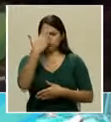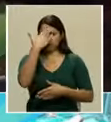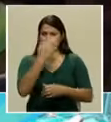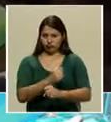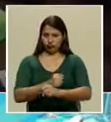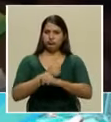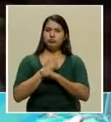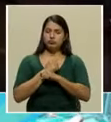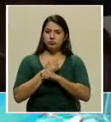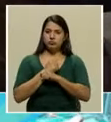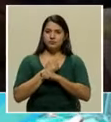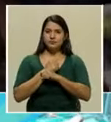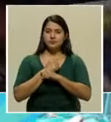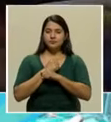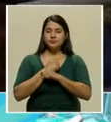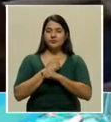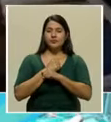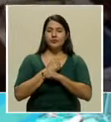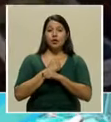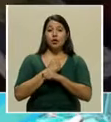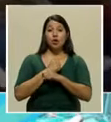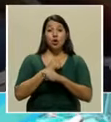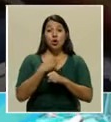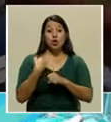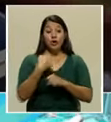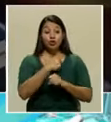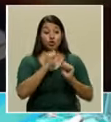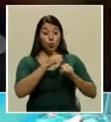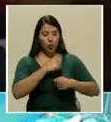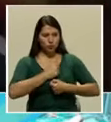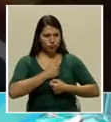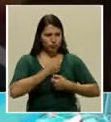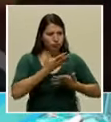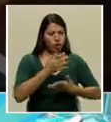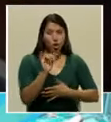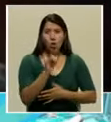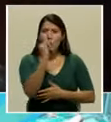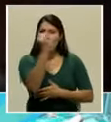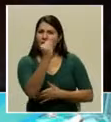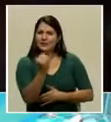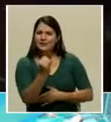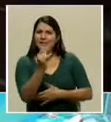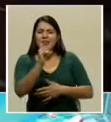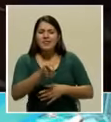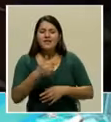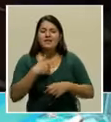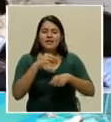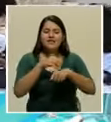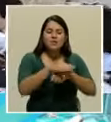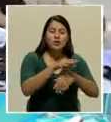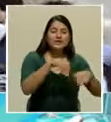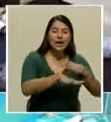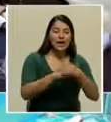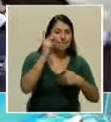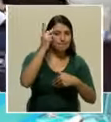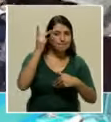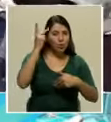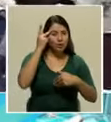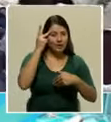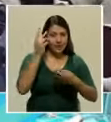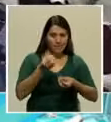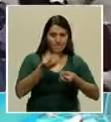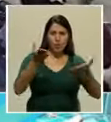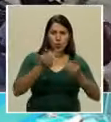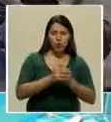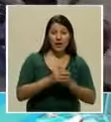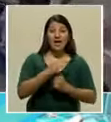lo que nosotros generemos como artistas debe incidir en la política pública, esperando de alguna forma que